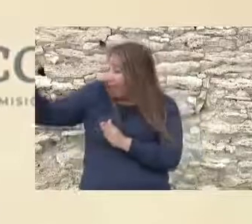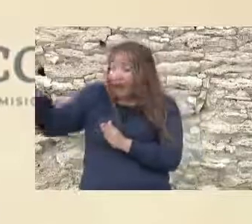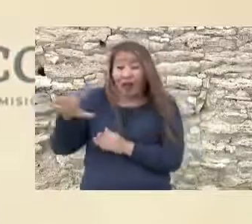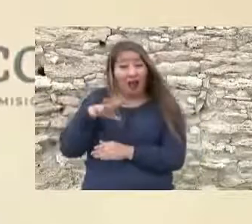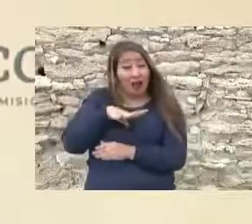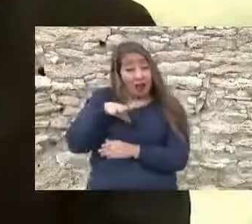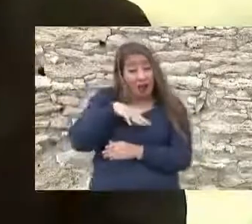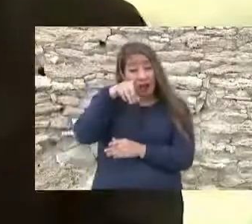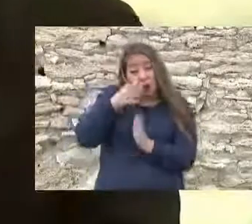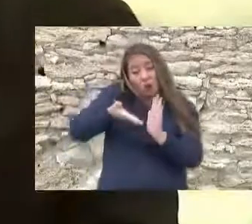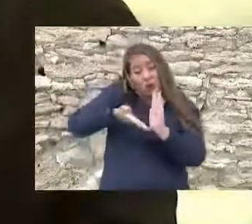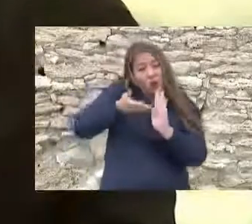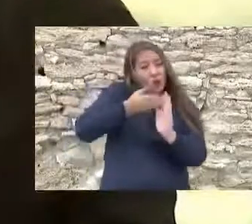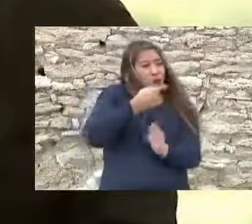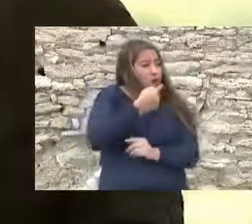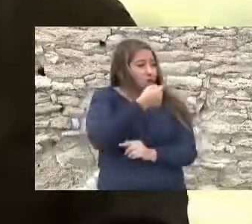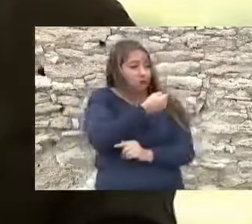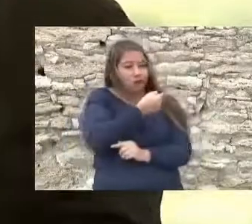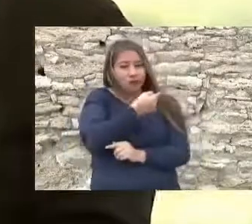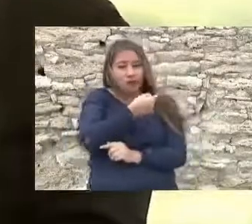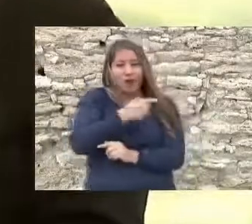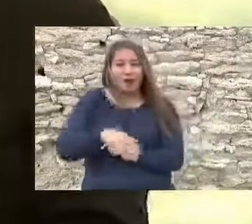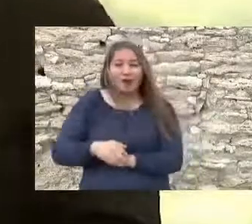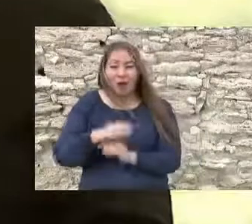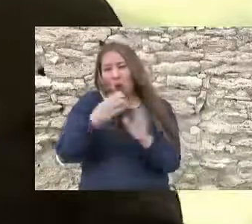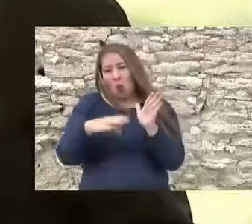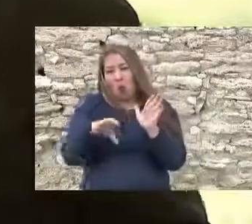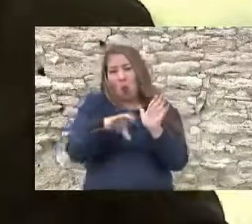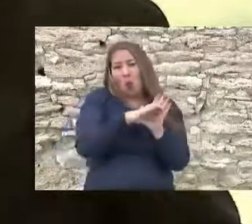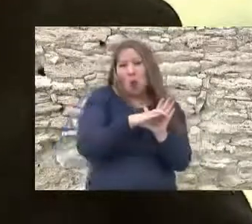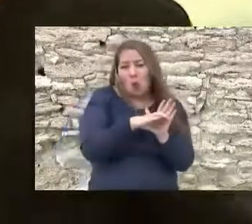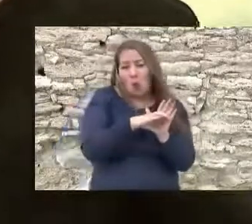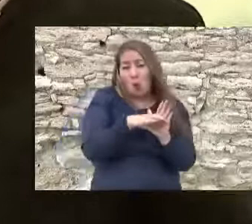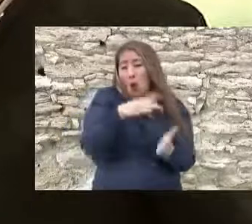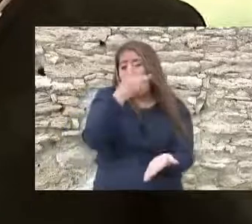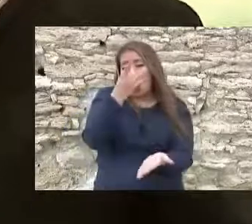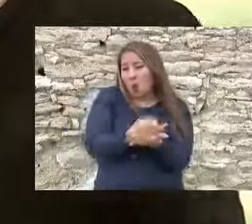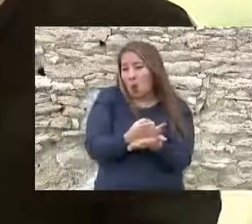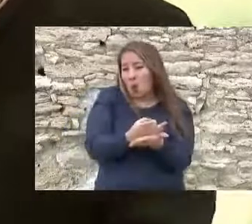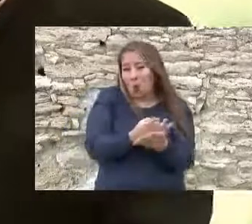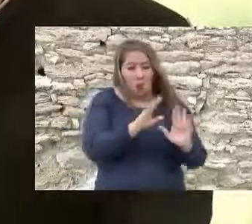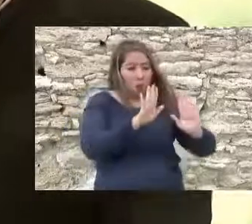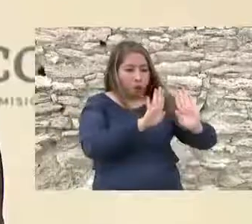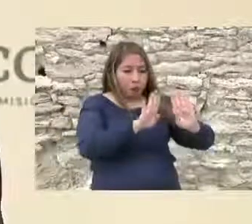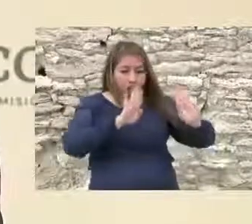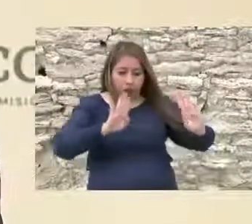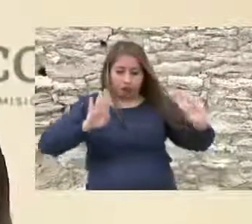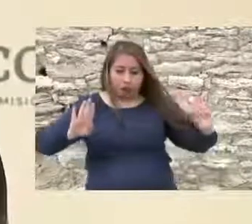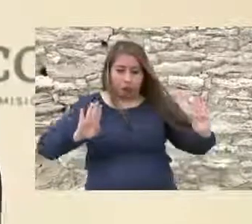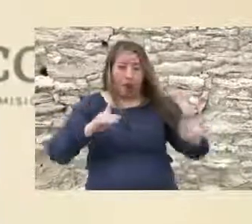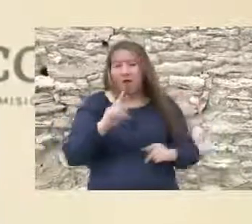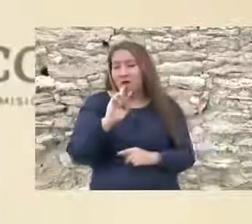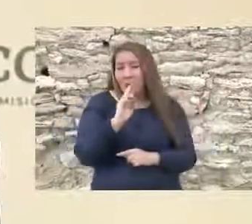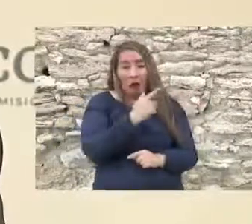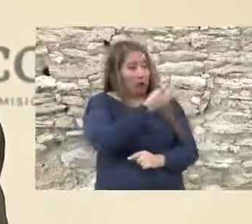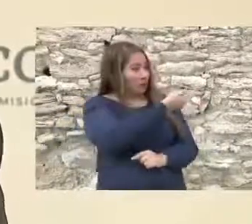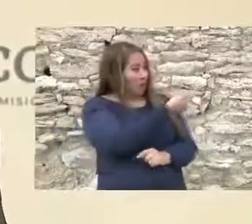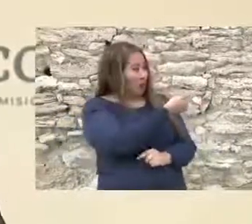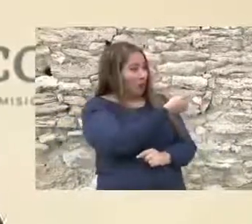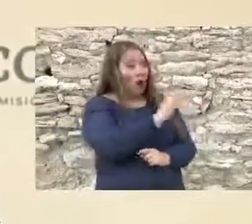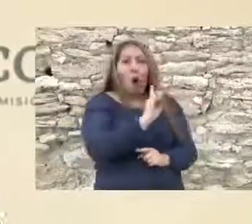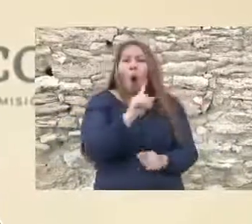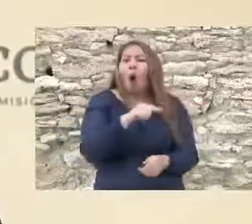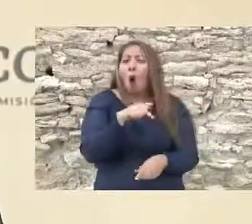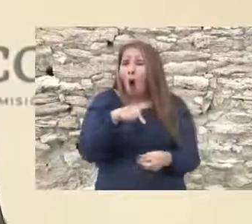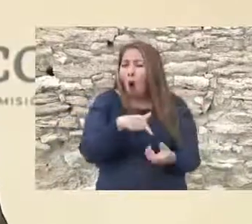una construcción de dos cuartos de los cuales se conservan solamente las paredes. Se reconoce estos cuartos